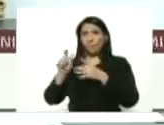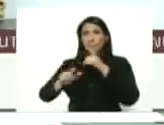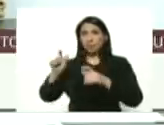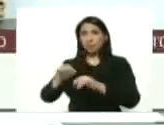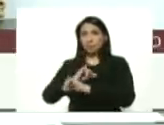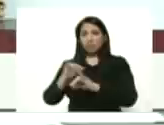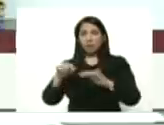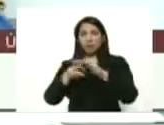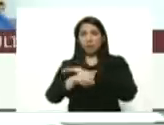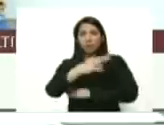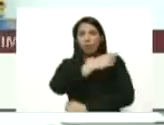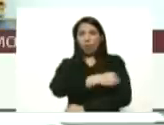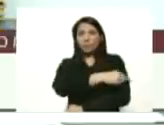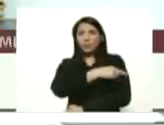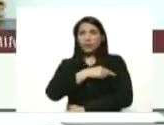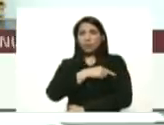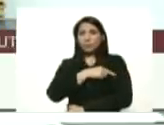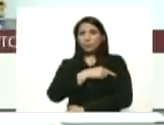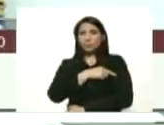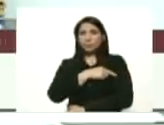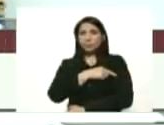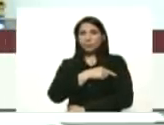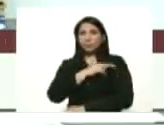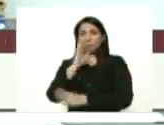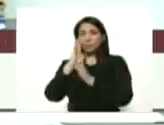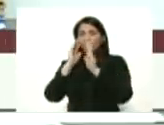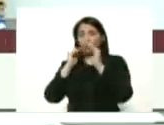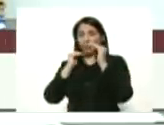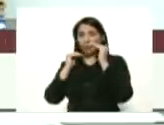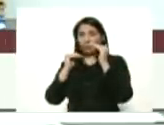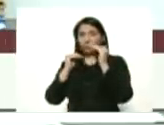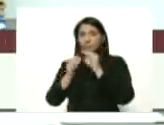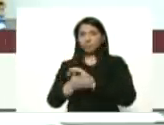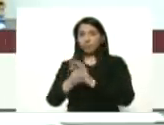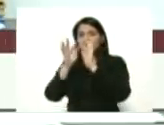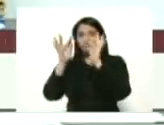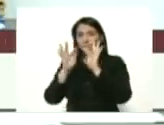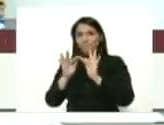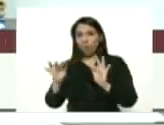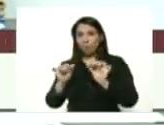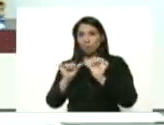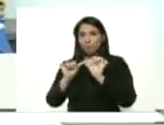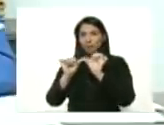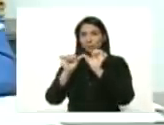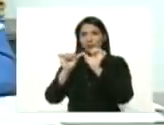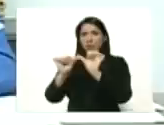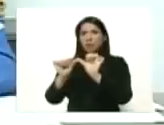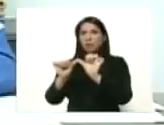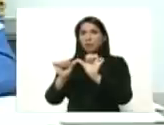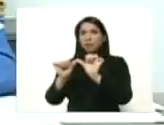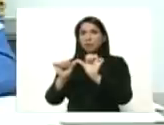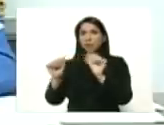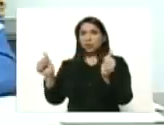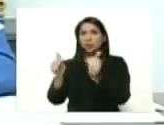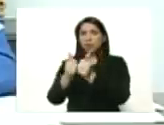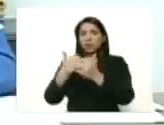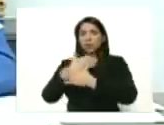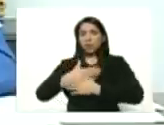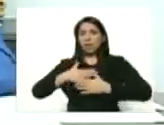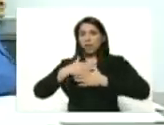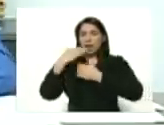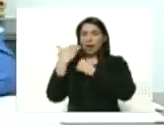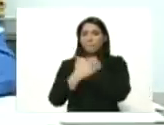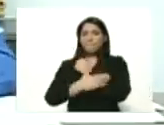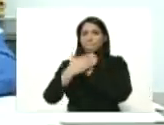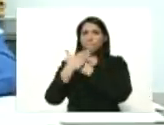hospitalizados y atendidos de manera permanente con calidad y amor